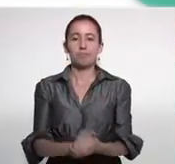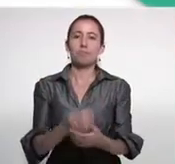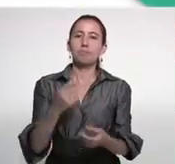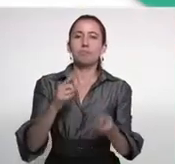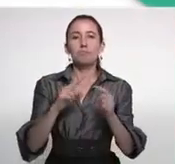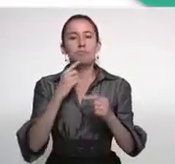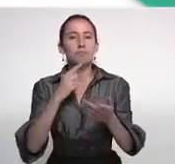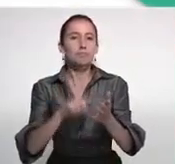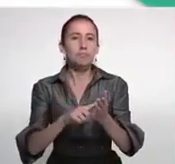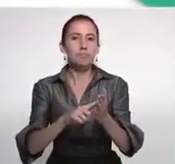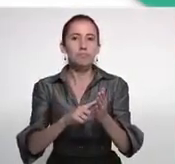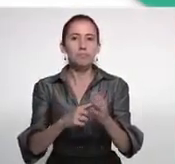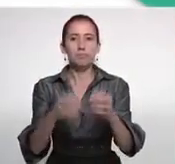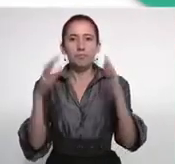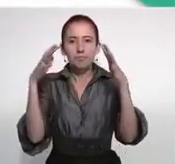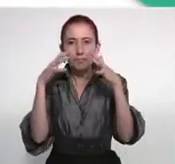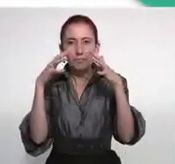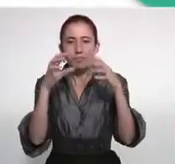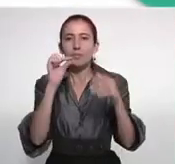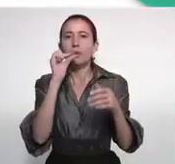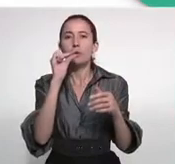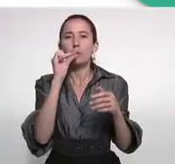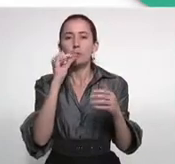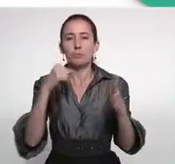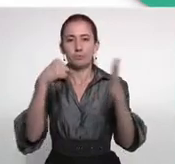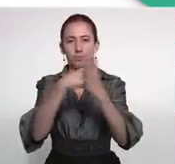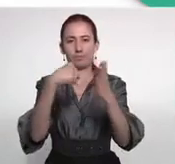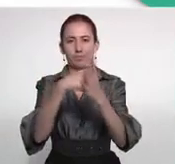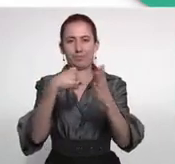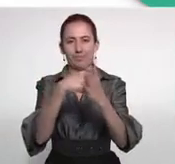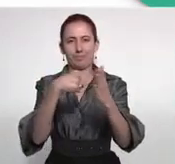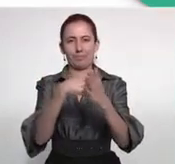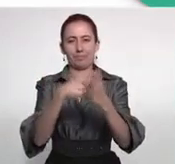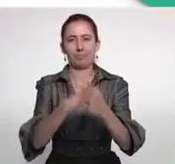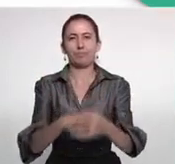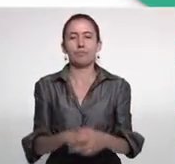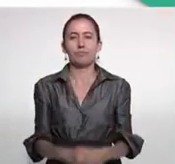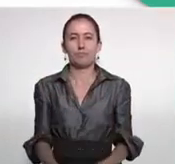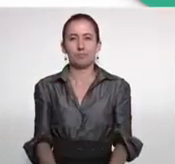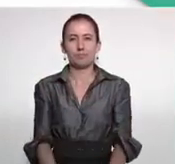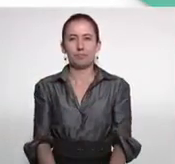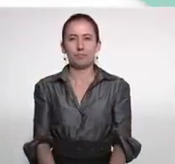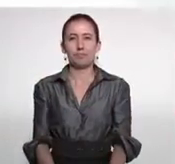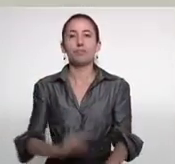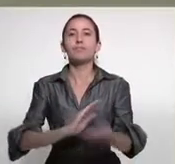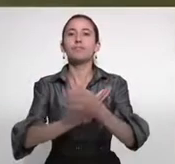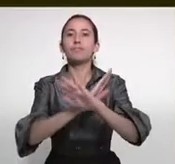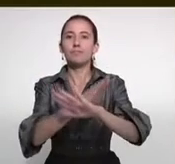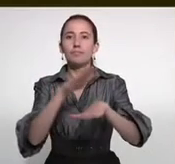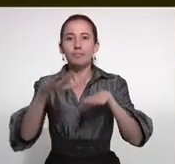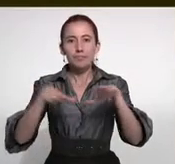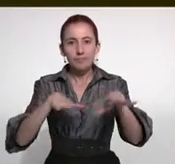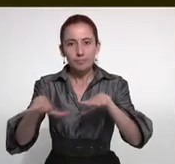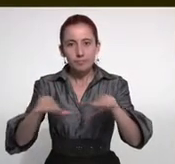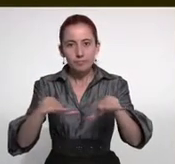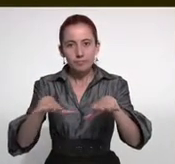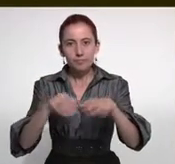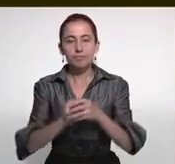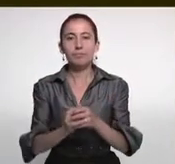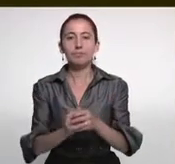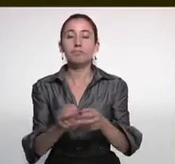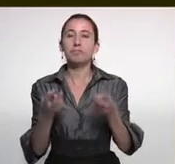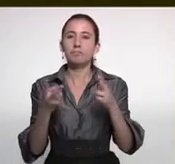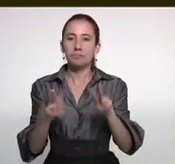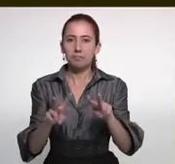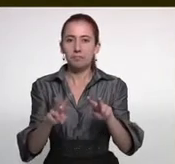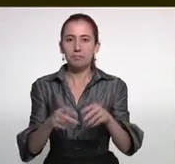En caso de quedarse atrapado, utilice un silbato o algún implemento que genere sonido. Después que pase el sismo y si